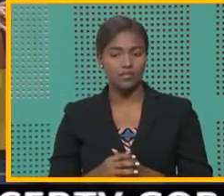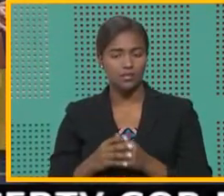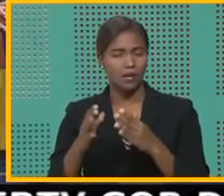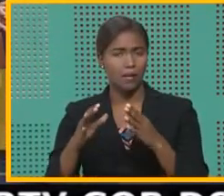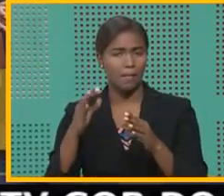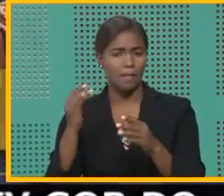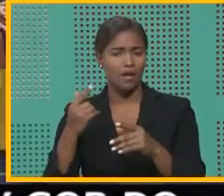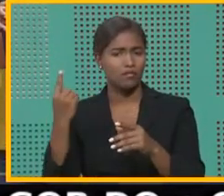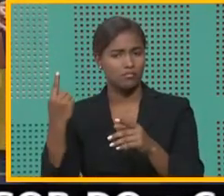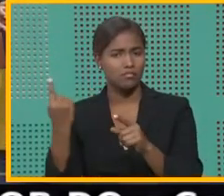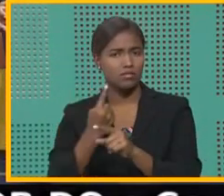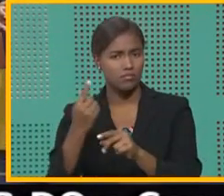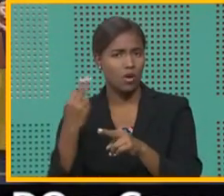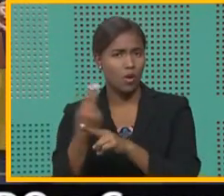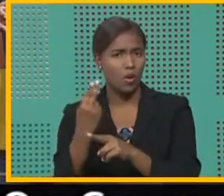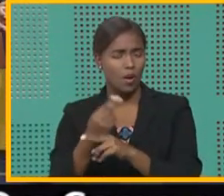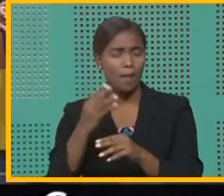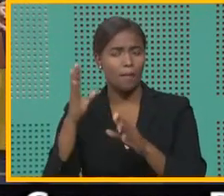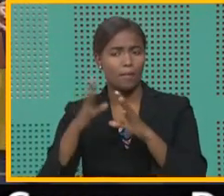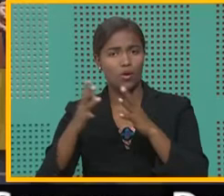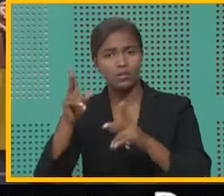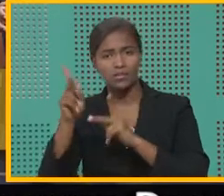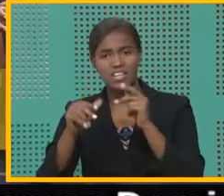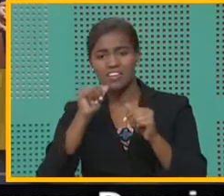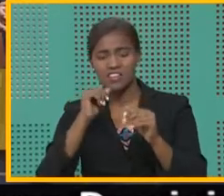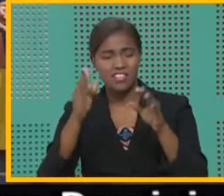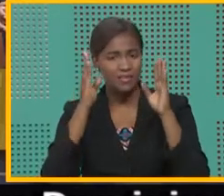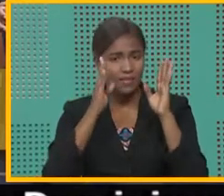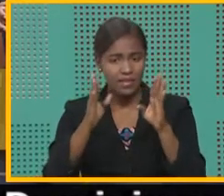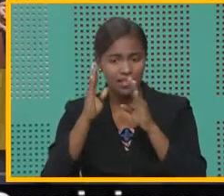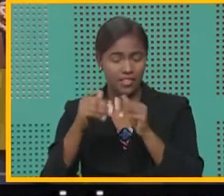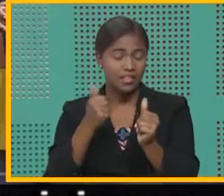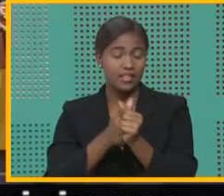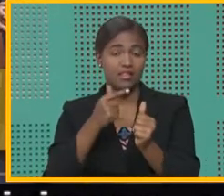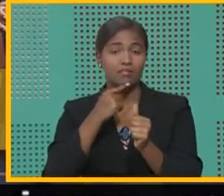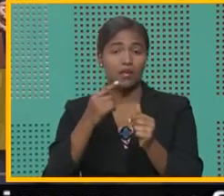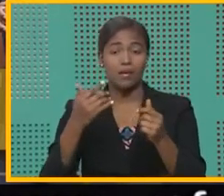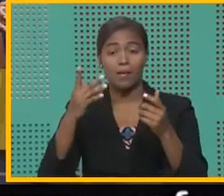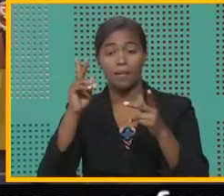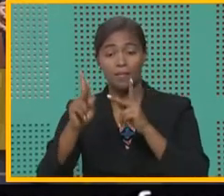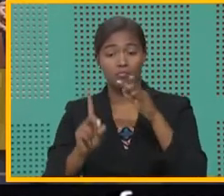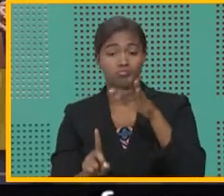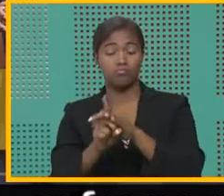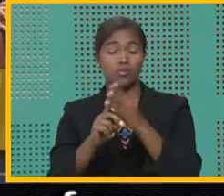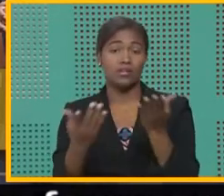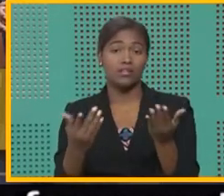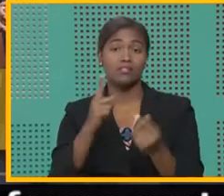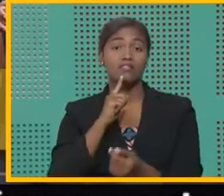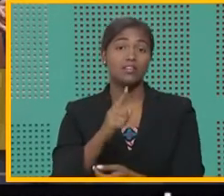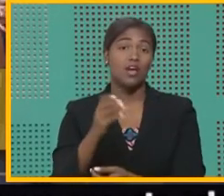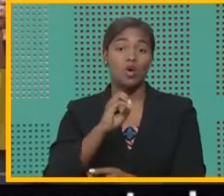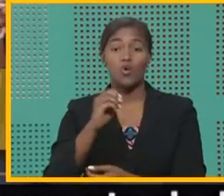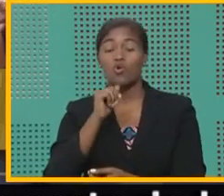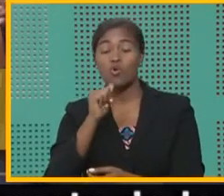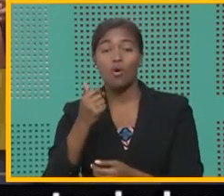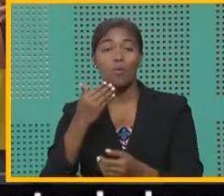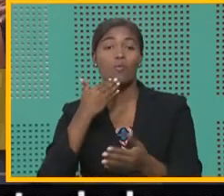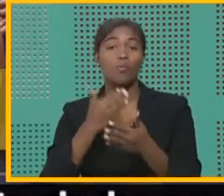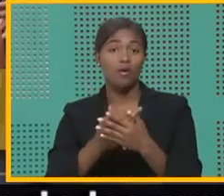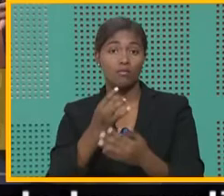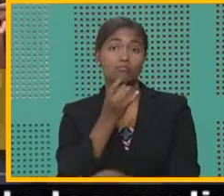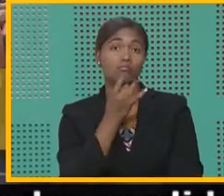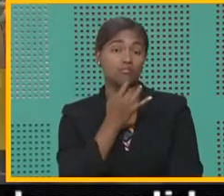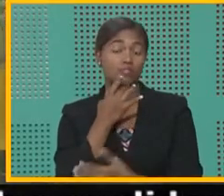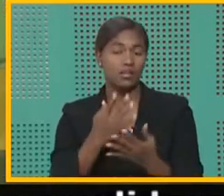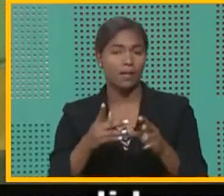de nosotros no estamos pendientes de que un aparato sea o no sea eficiente energéticamente.